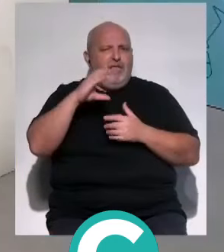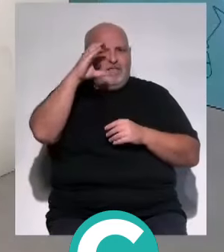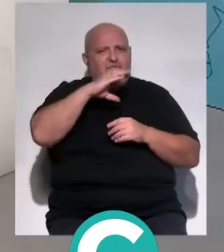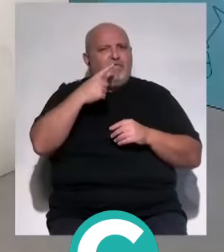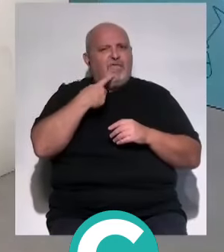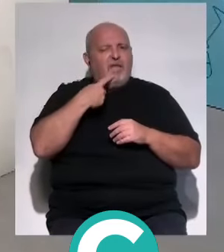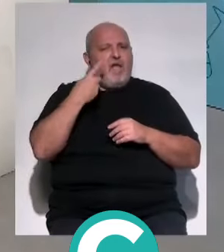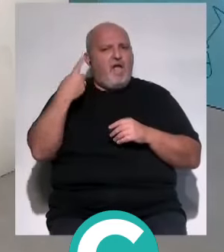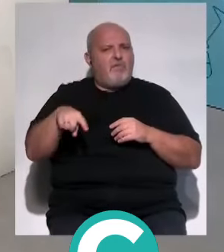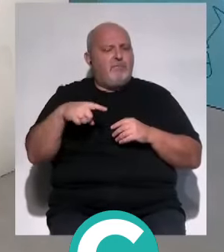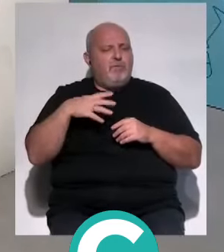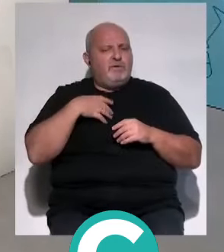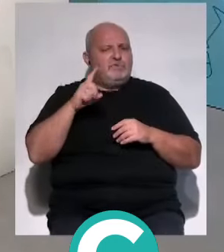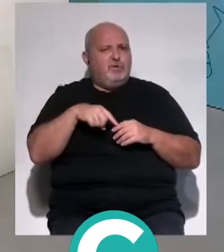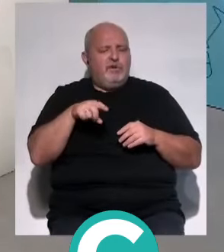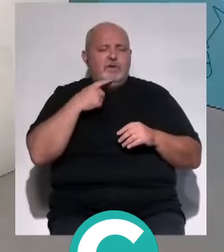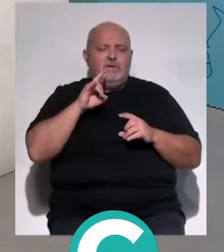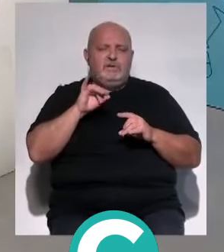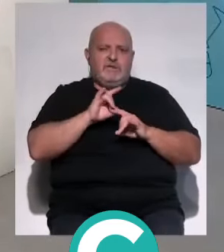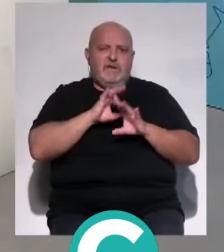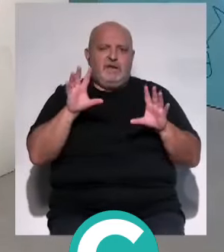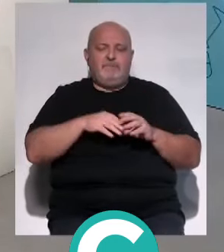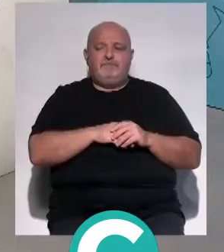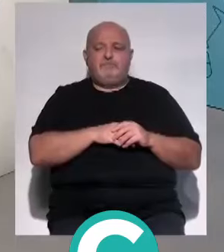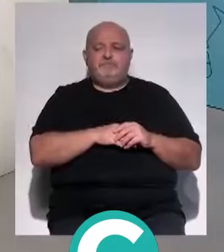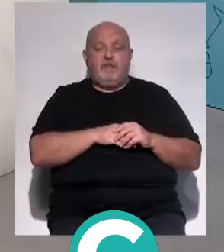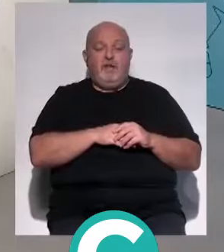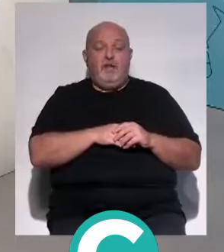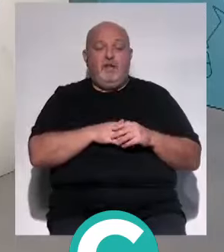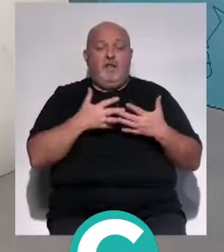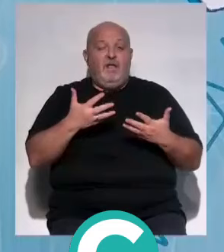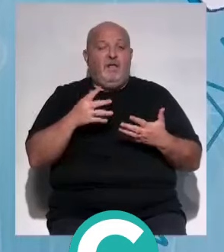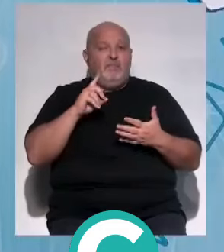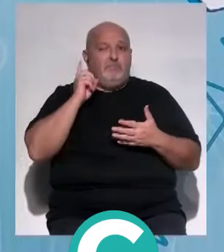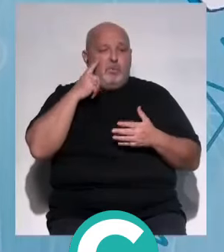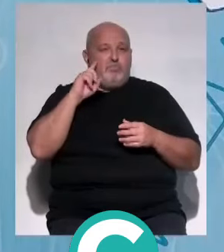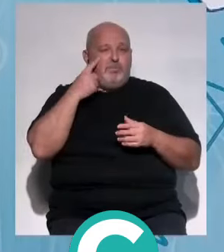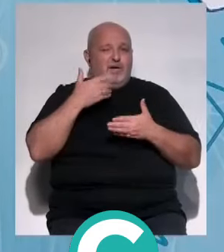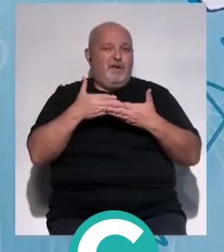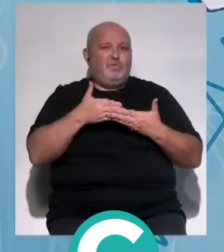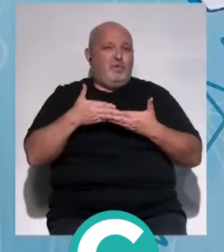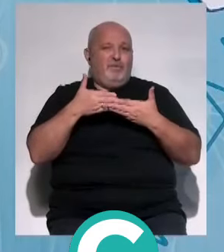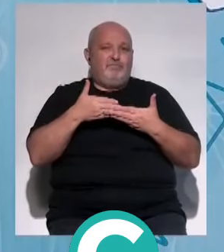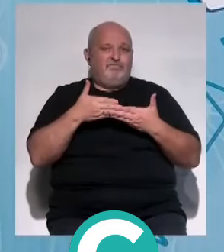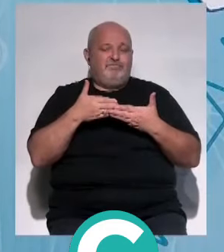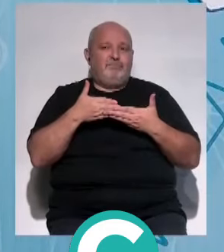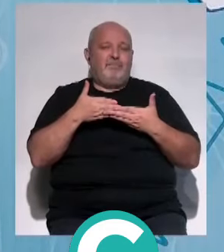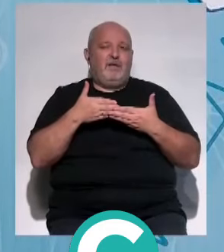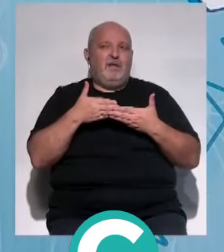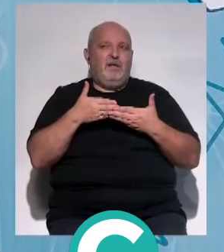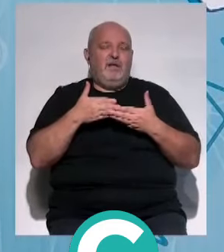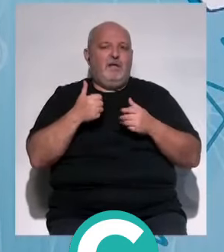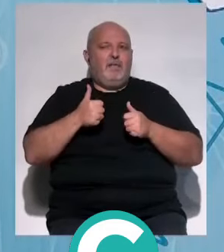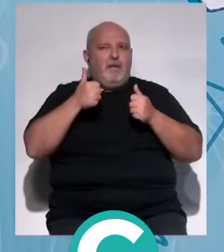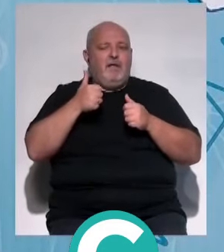confirme esto que estás comentando. Por supuesto, como cada vez se estudia más y cada vez se le